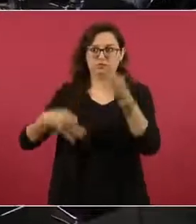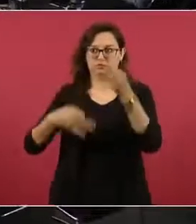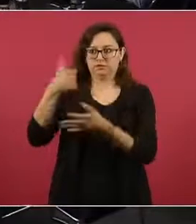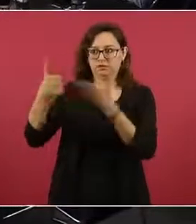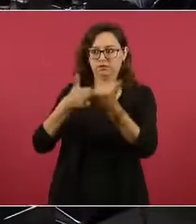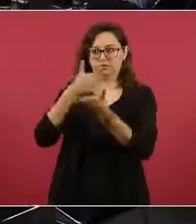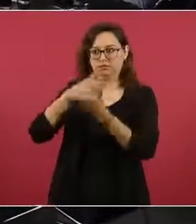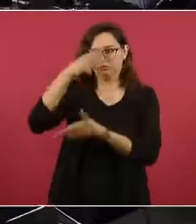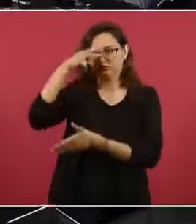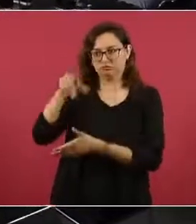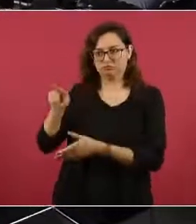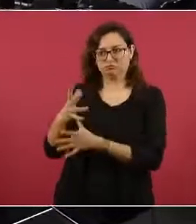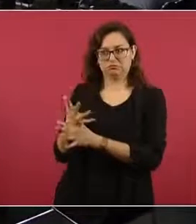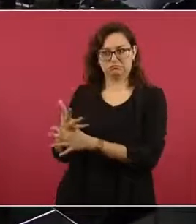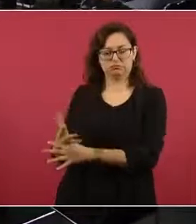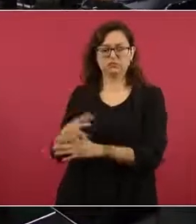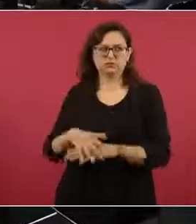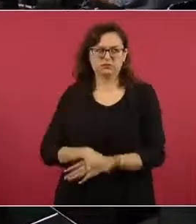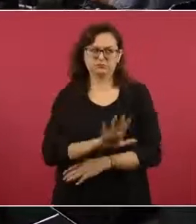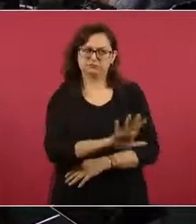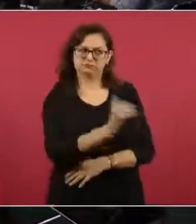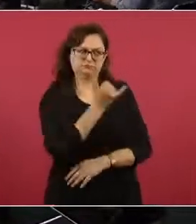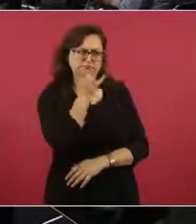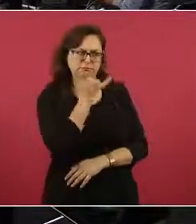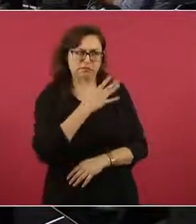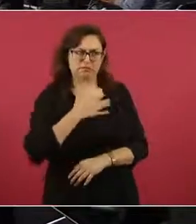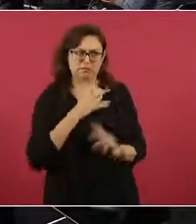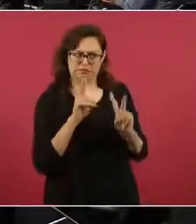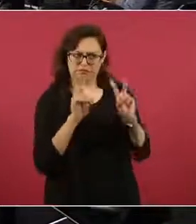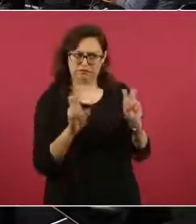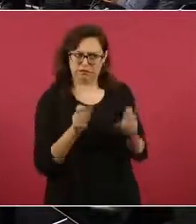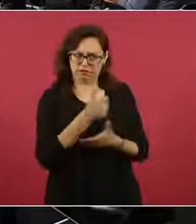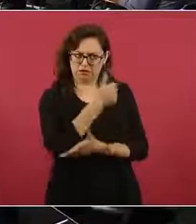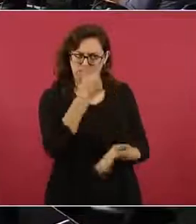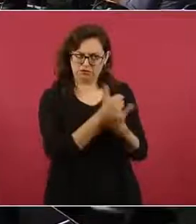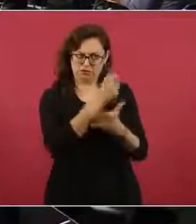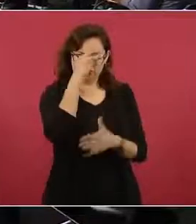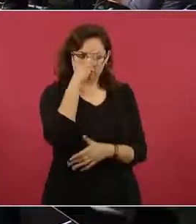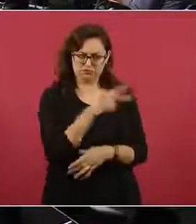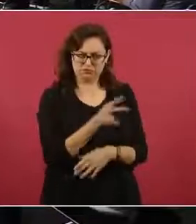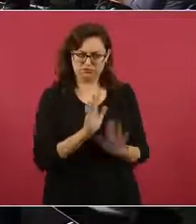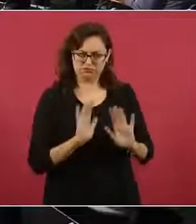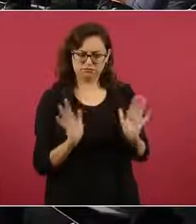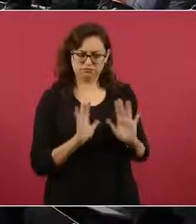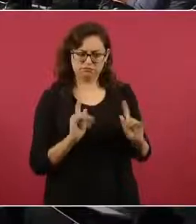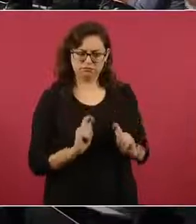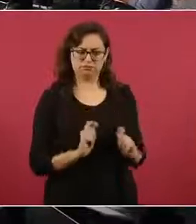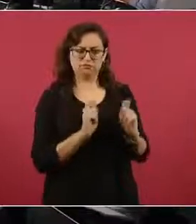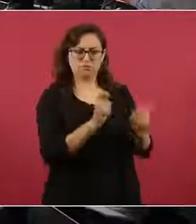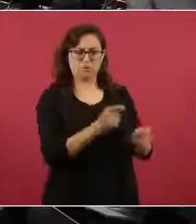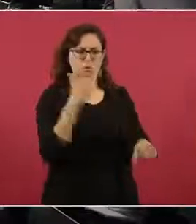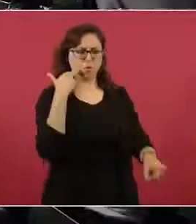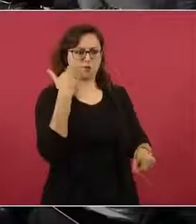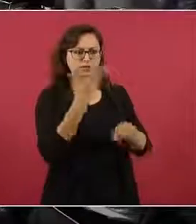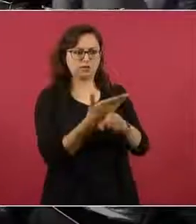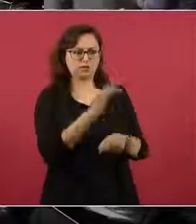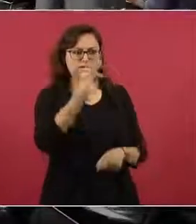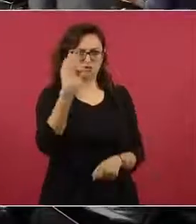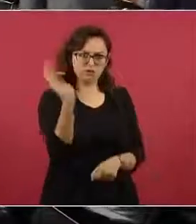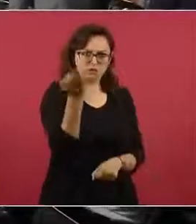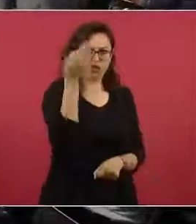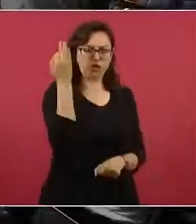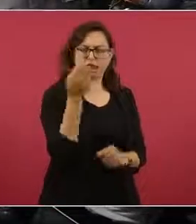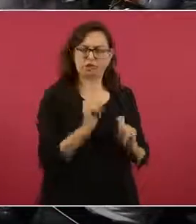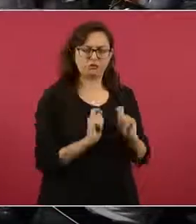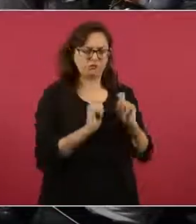federal, que no existe ninguna carpeta de investigación en la Fiscalía de Justicia de la Ciudad de México, porque es un